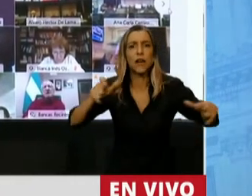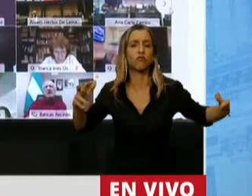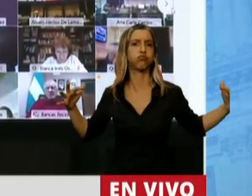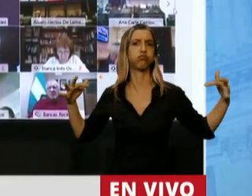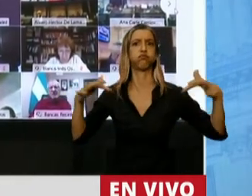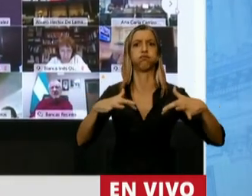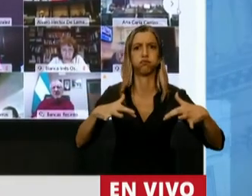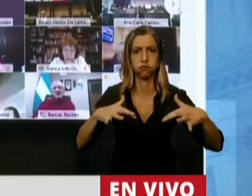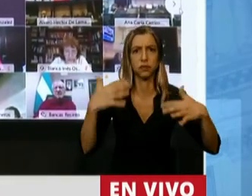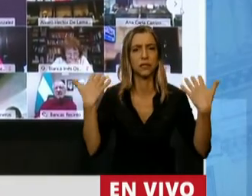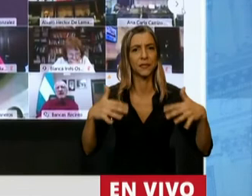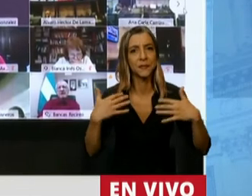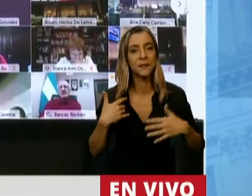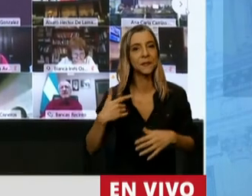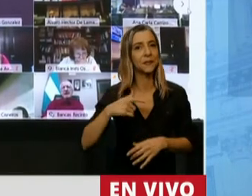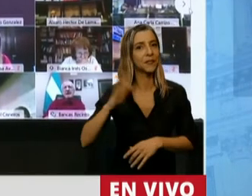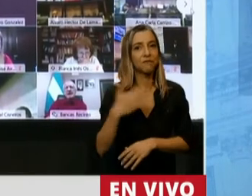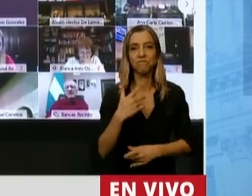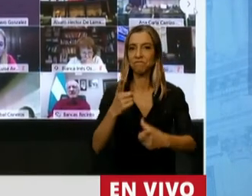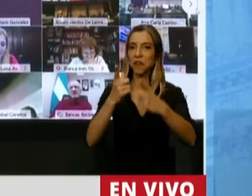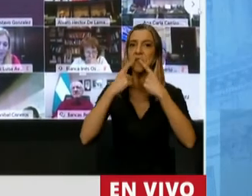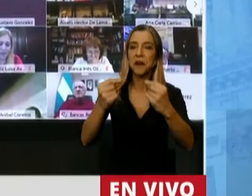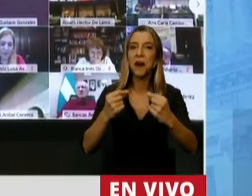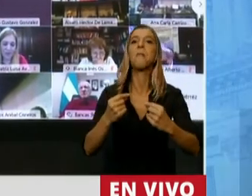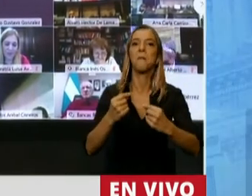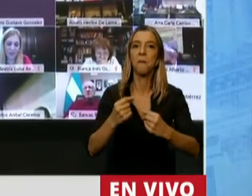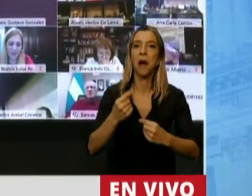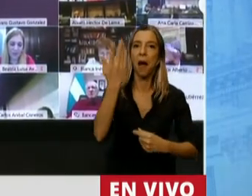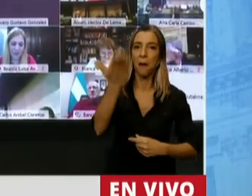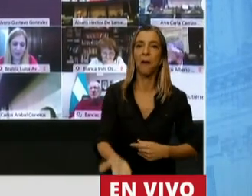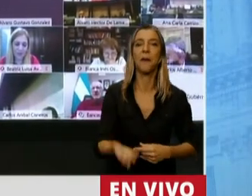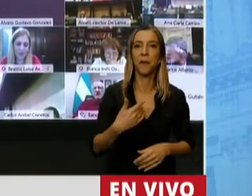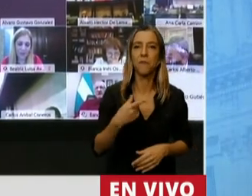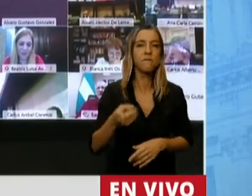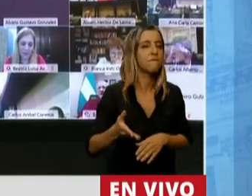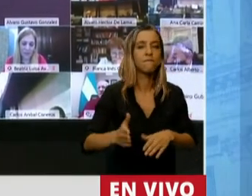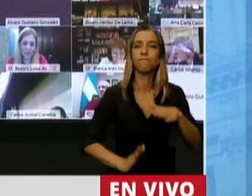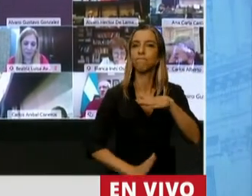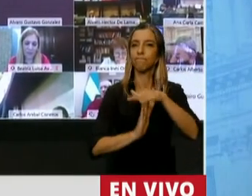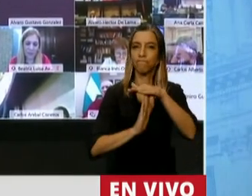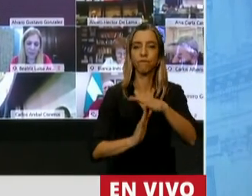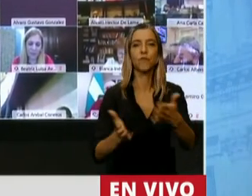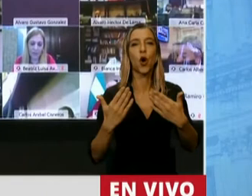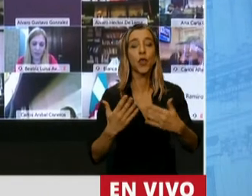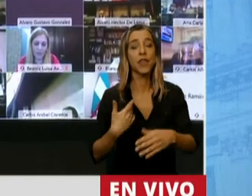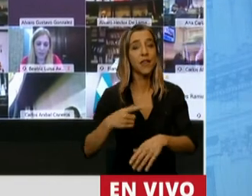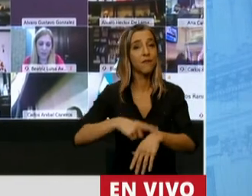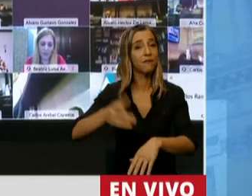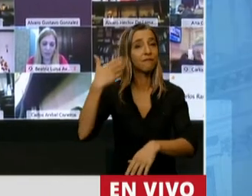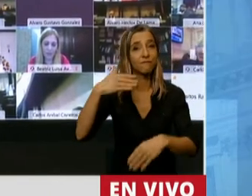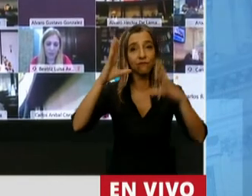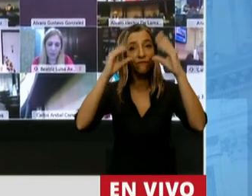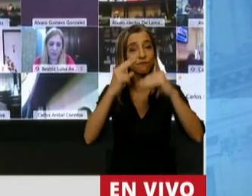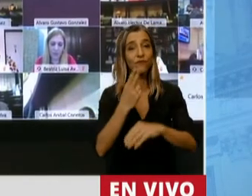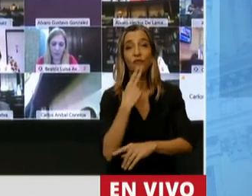la libertad y la presencia de su conductor. Y es así que ese conductor, después de las once y media de la noche de